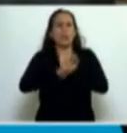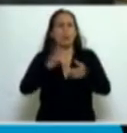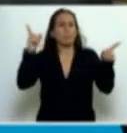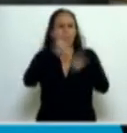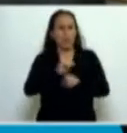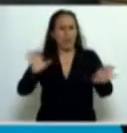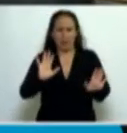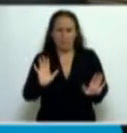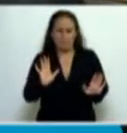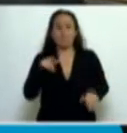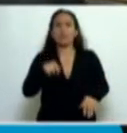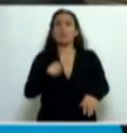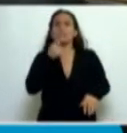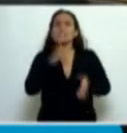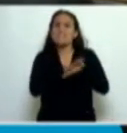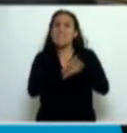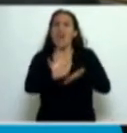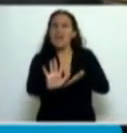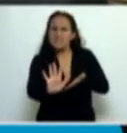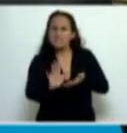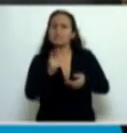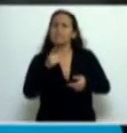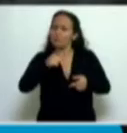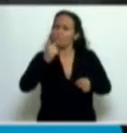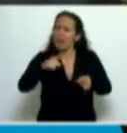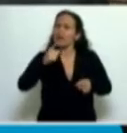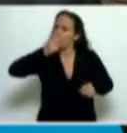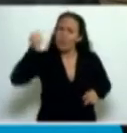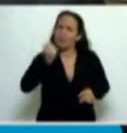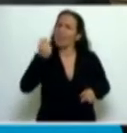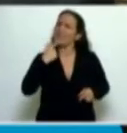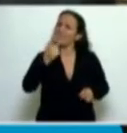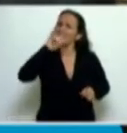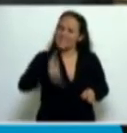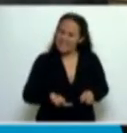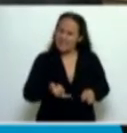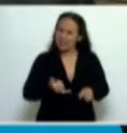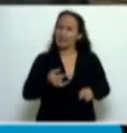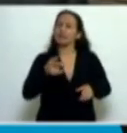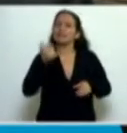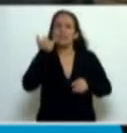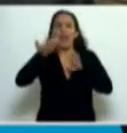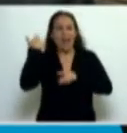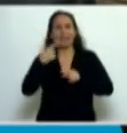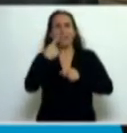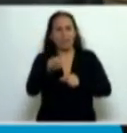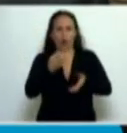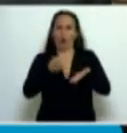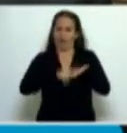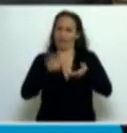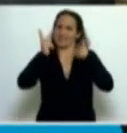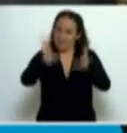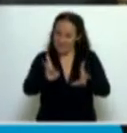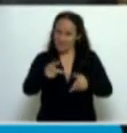problema si efectivamente lo hiciera. Y lo que sí es importante decir y ratificar lo que señalamos al momento del